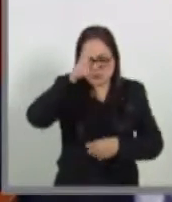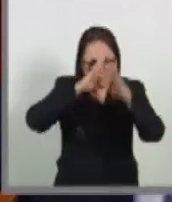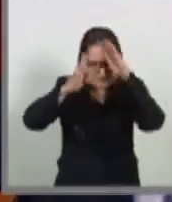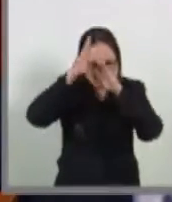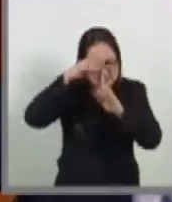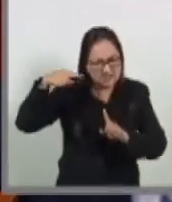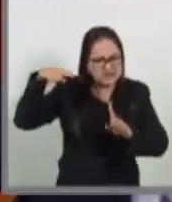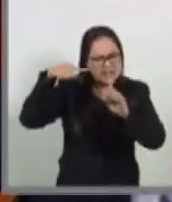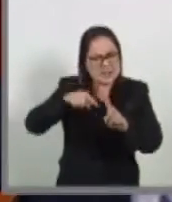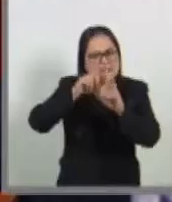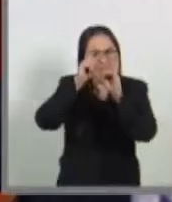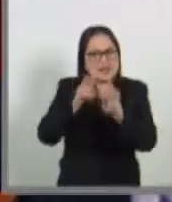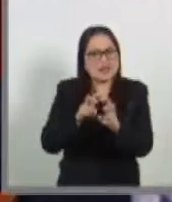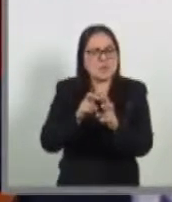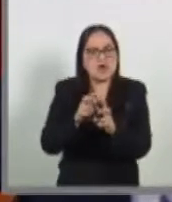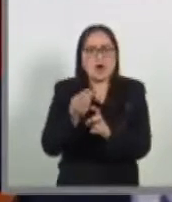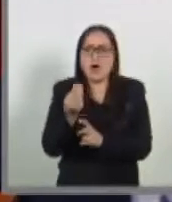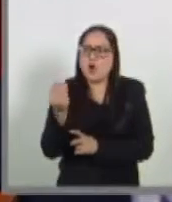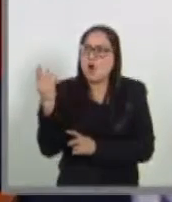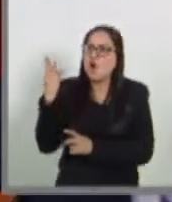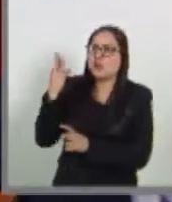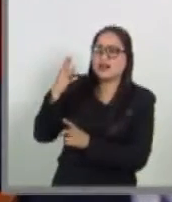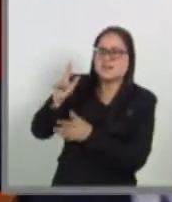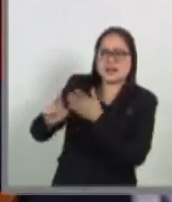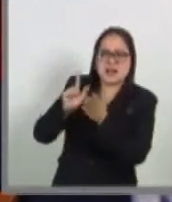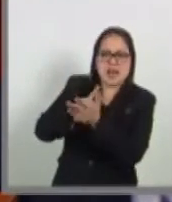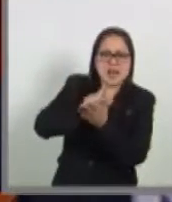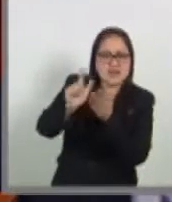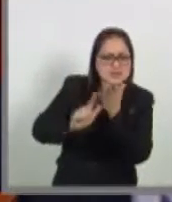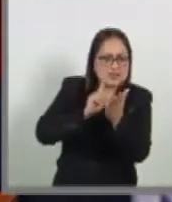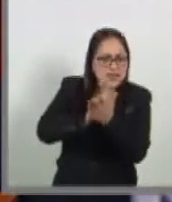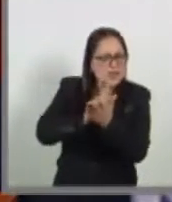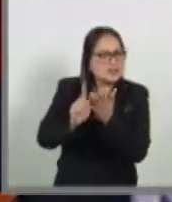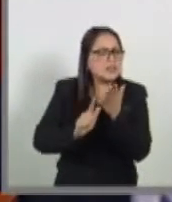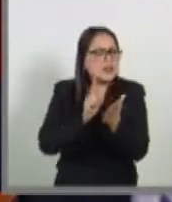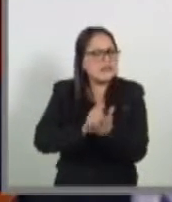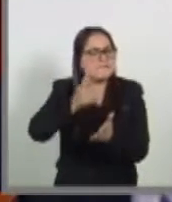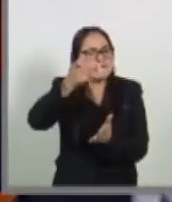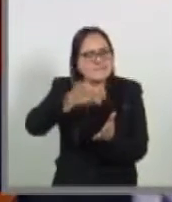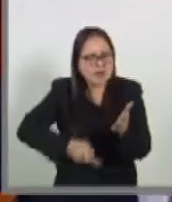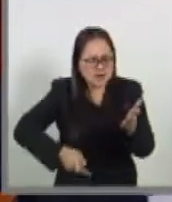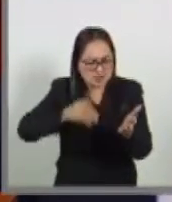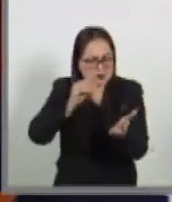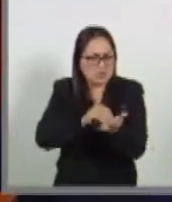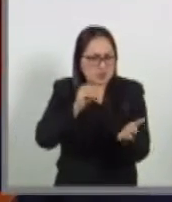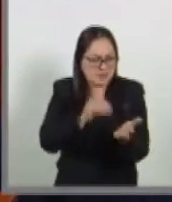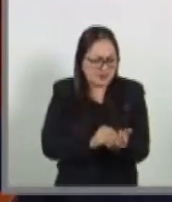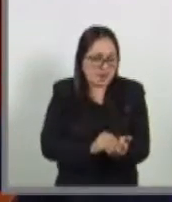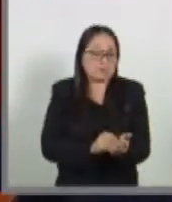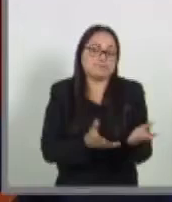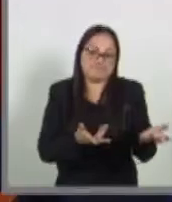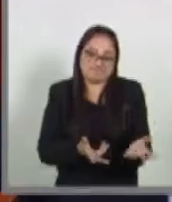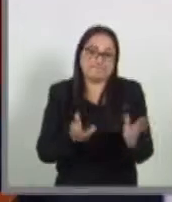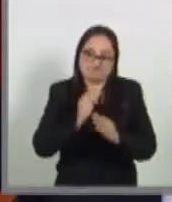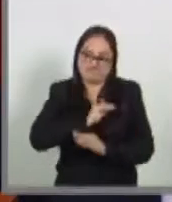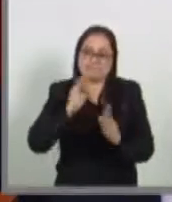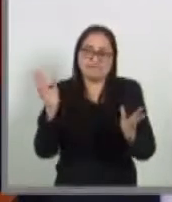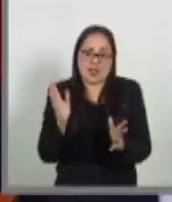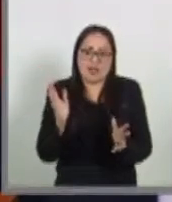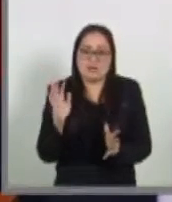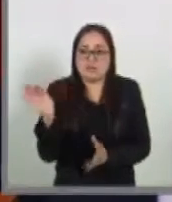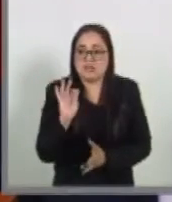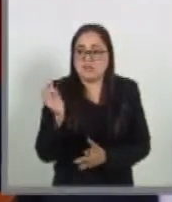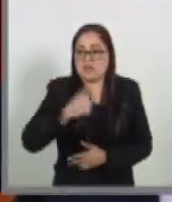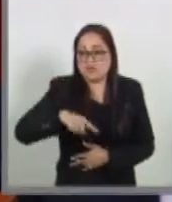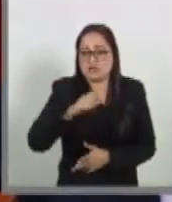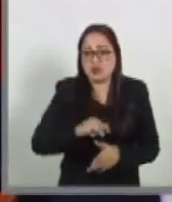en cuántos otros ordenamientos, en cuántas otras leyes hemos tenido omisiones legislativas que no han